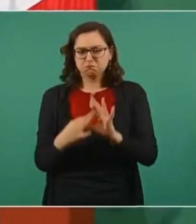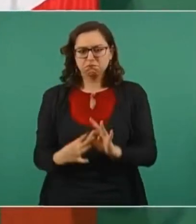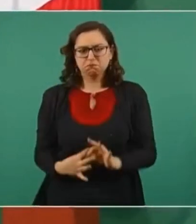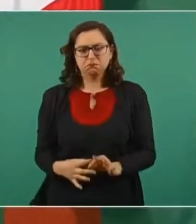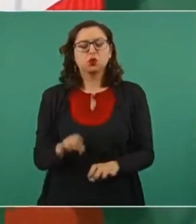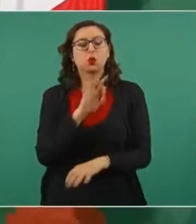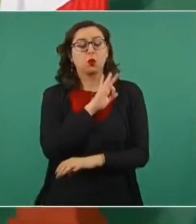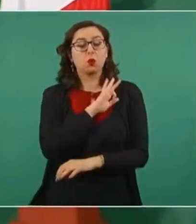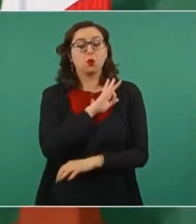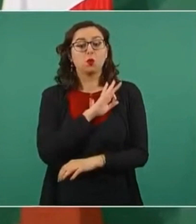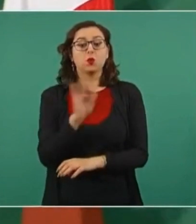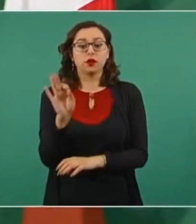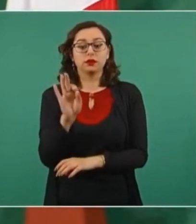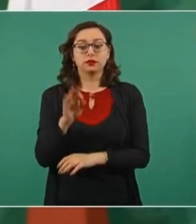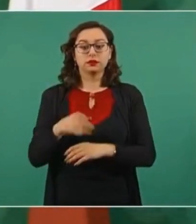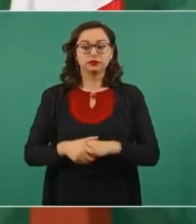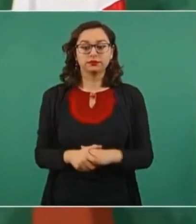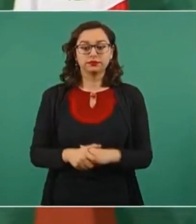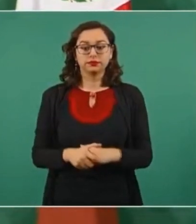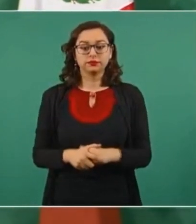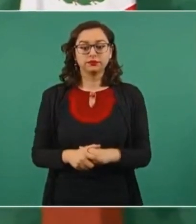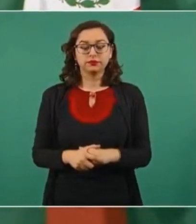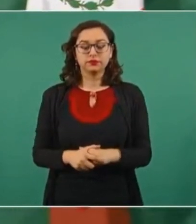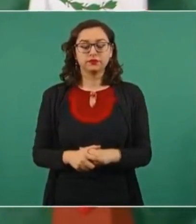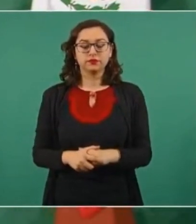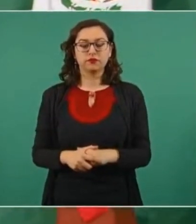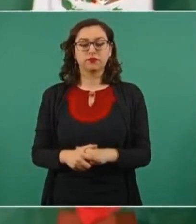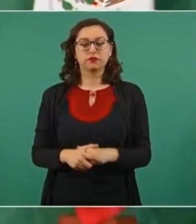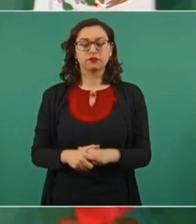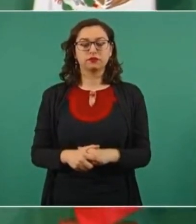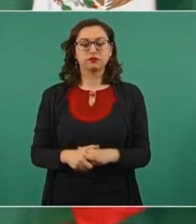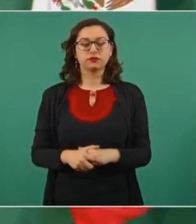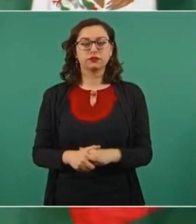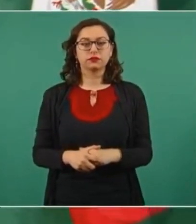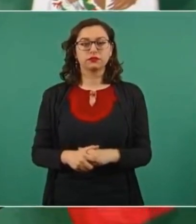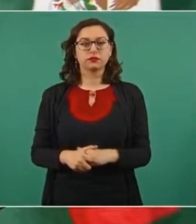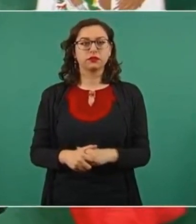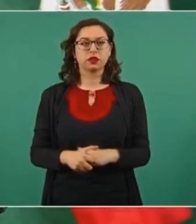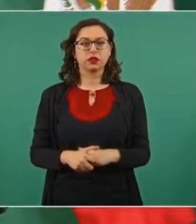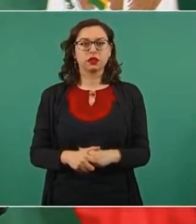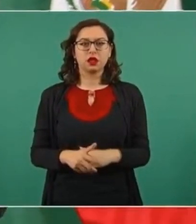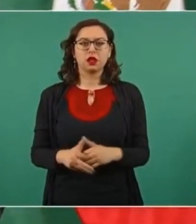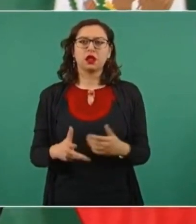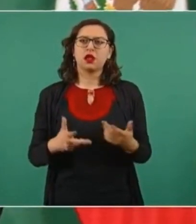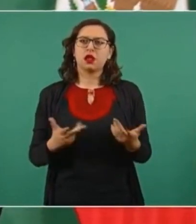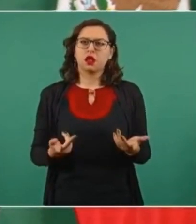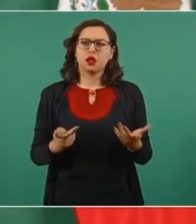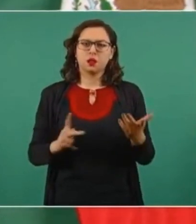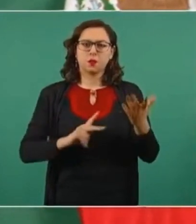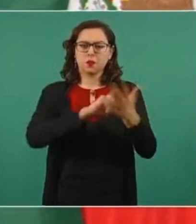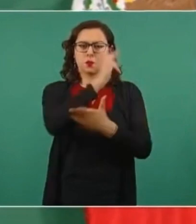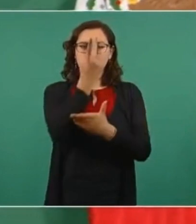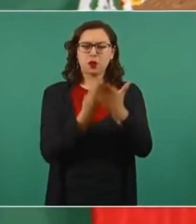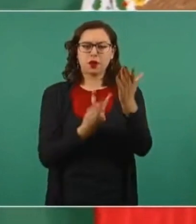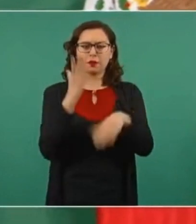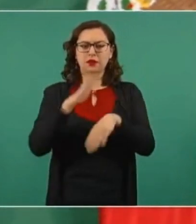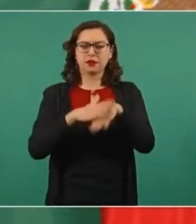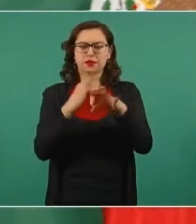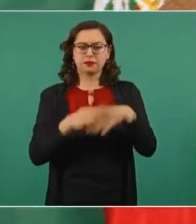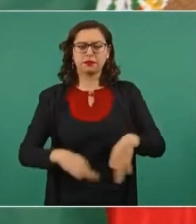En lo que tiene que ver con los programas prioritarios que están destinados